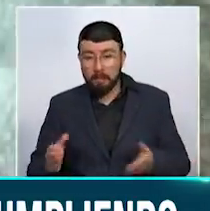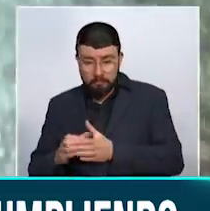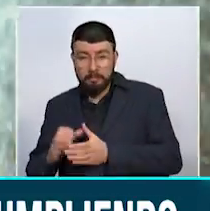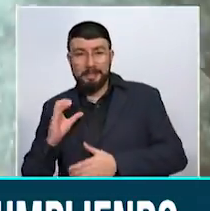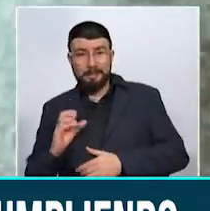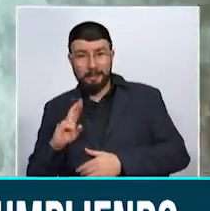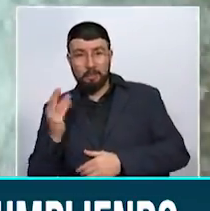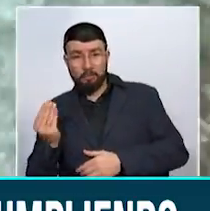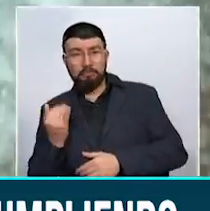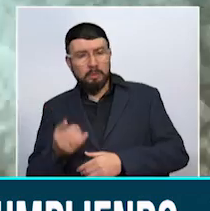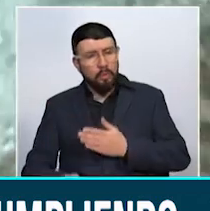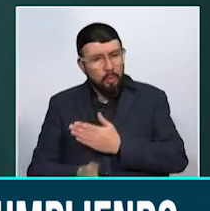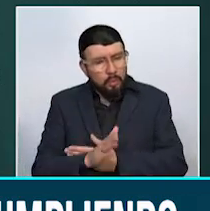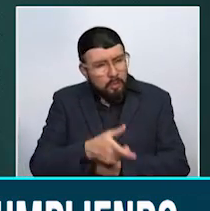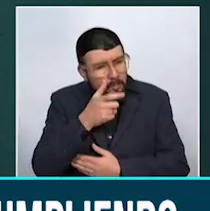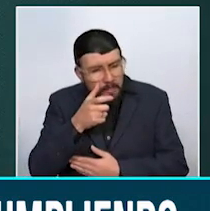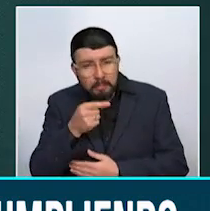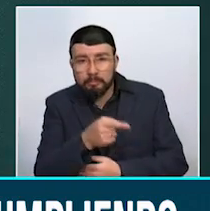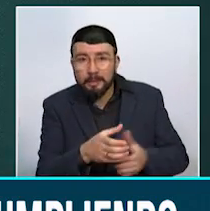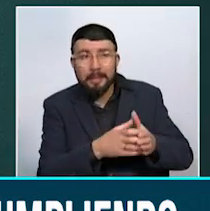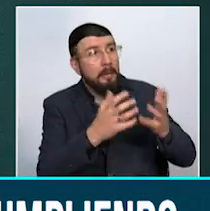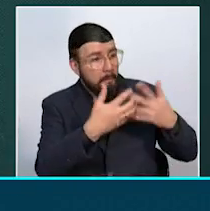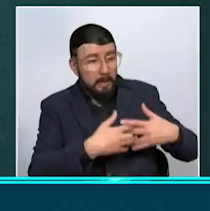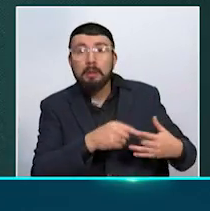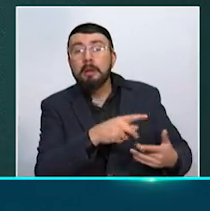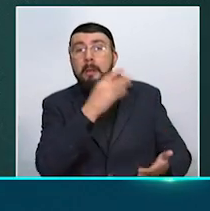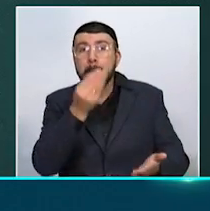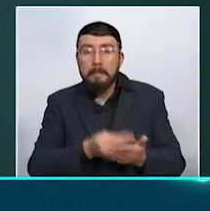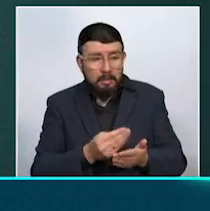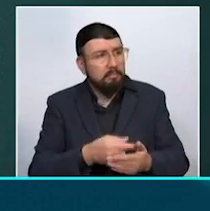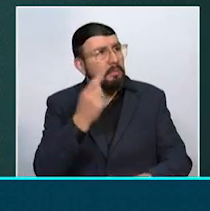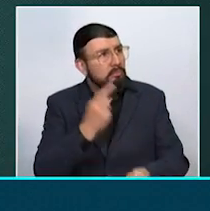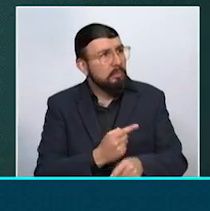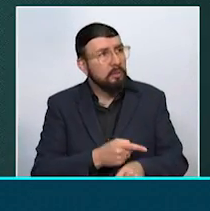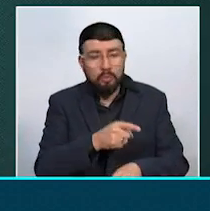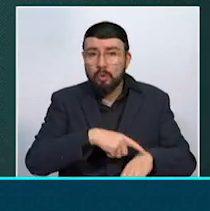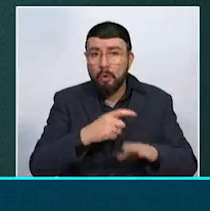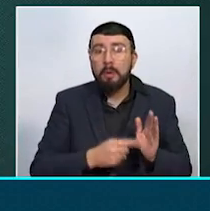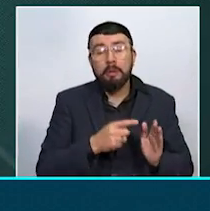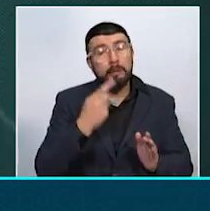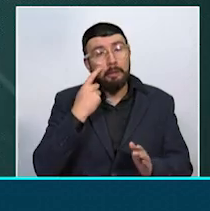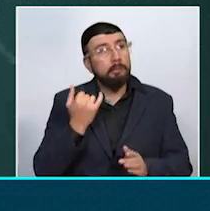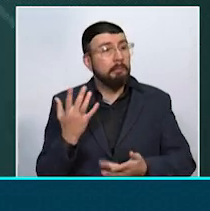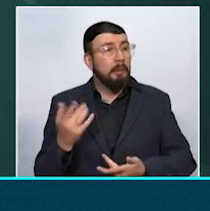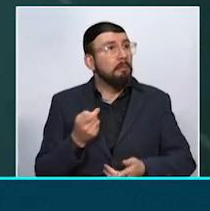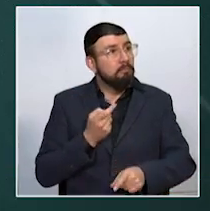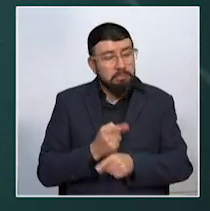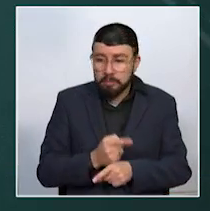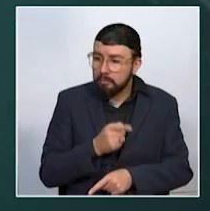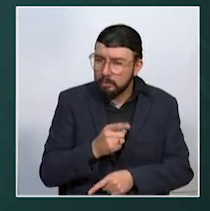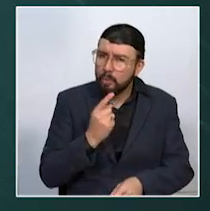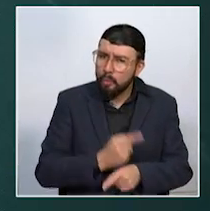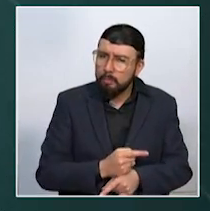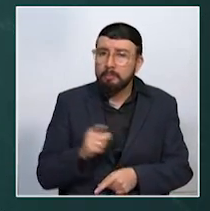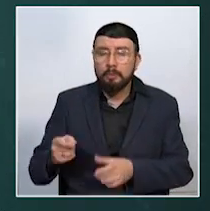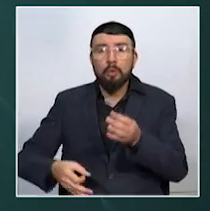continuará haciéndole seguimiento a multipropósito para que cancele la tasa retributiva que tiene pendiente de pago y para que cumpla con lo ordenado por